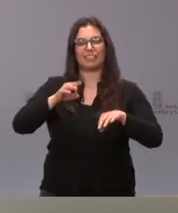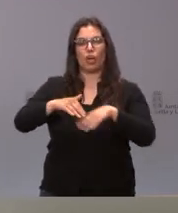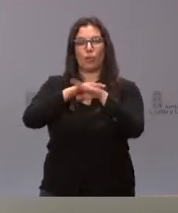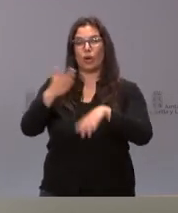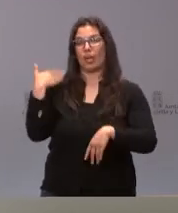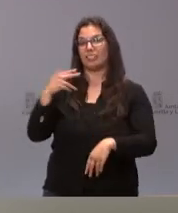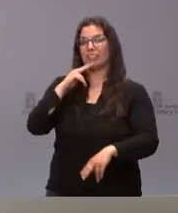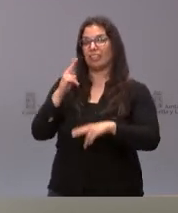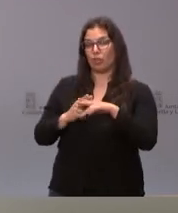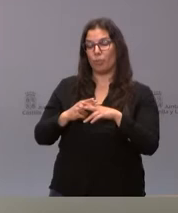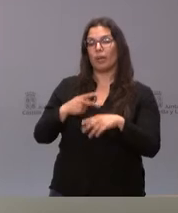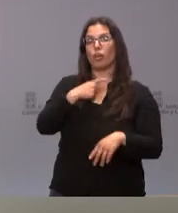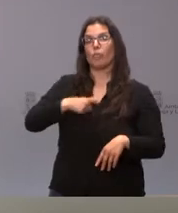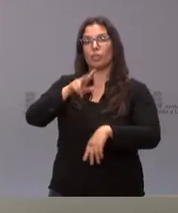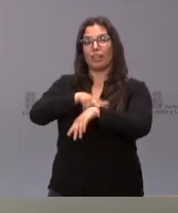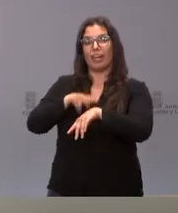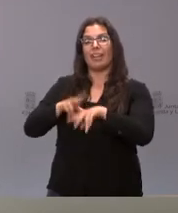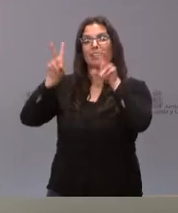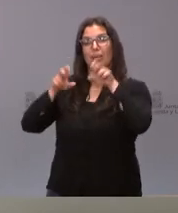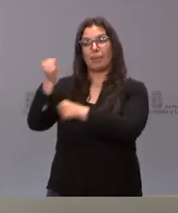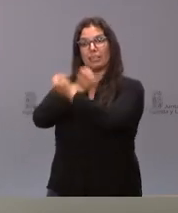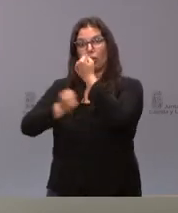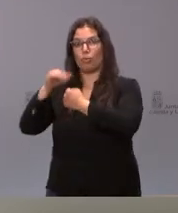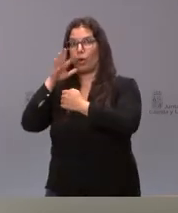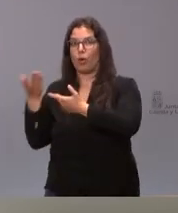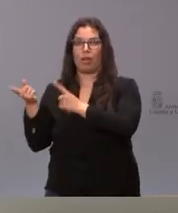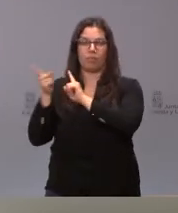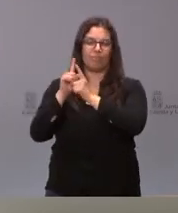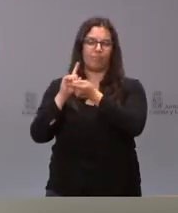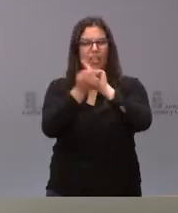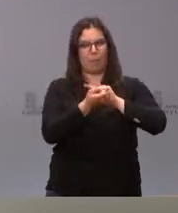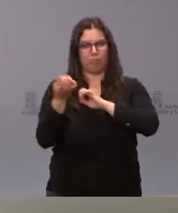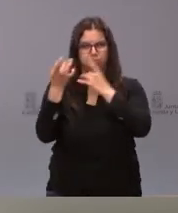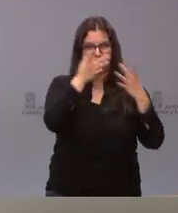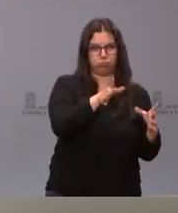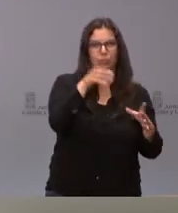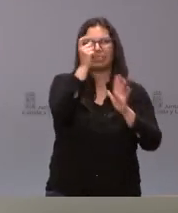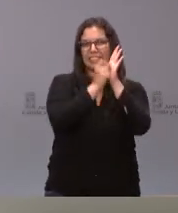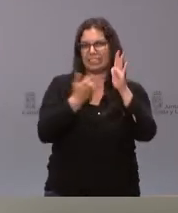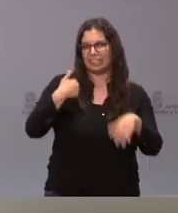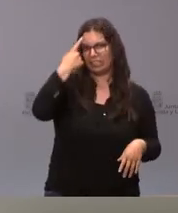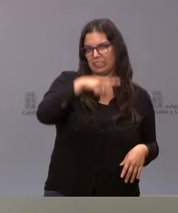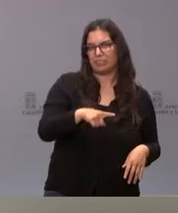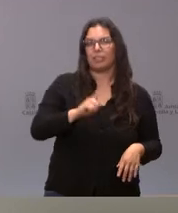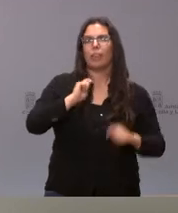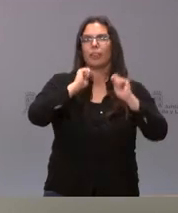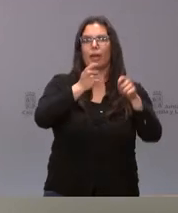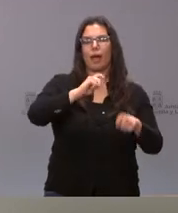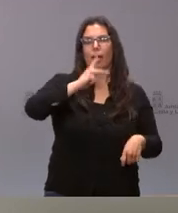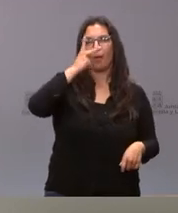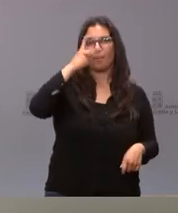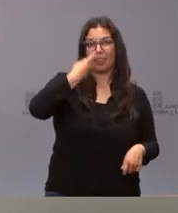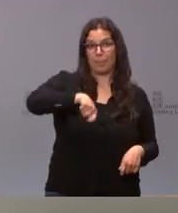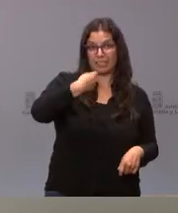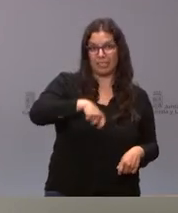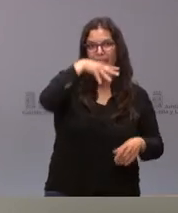Comisión Delegada de Asuntos Económicos en los términos que ustedes ya conocen y con la presidencia del vicepresidente de